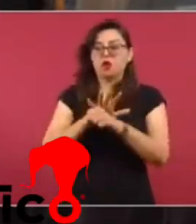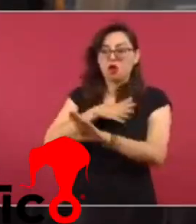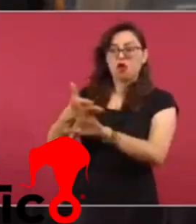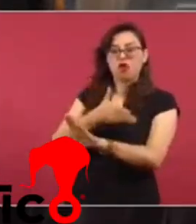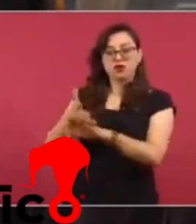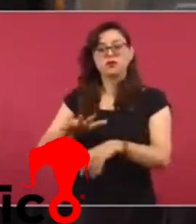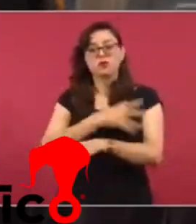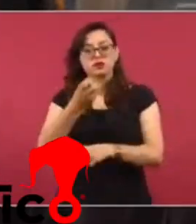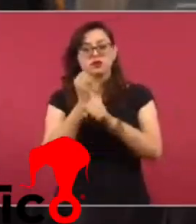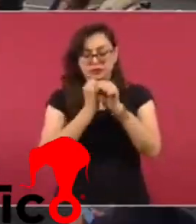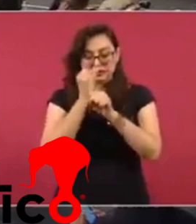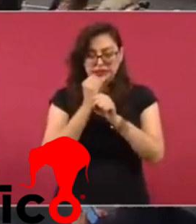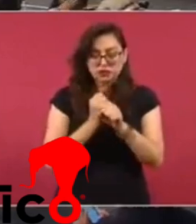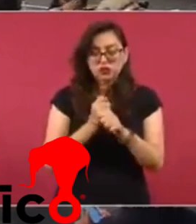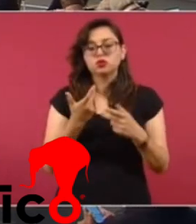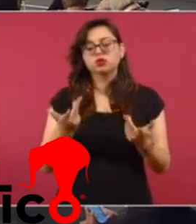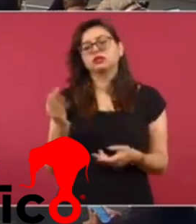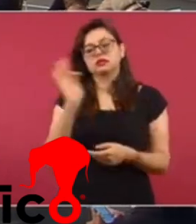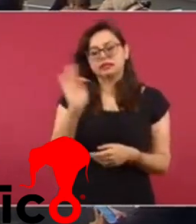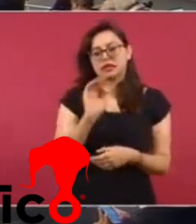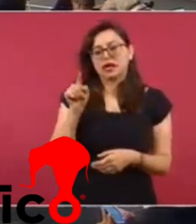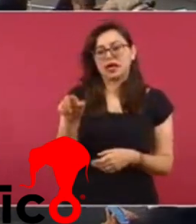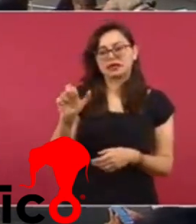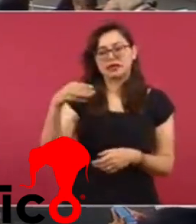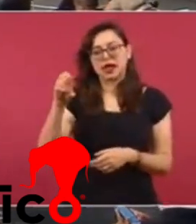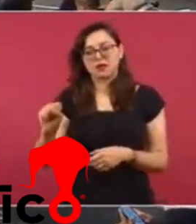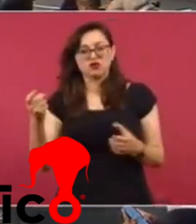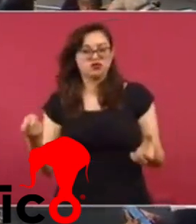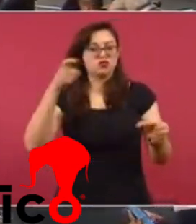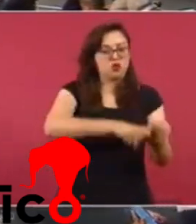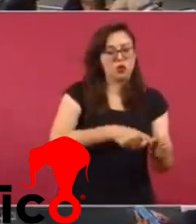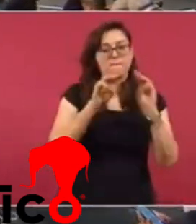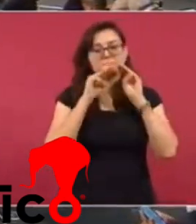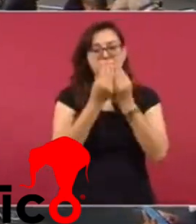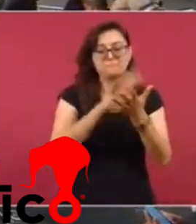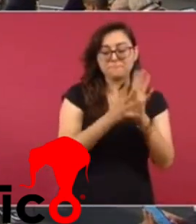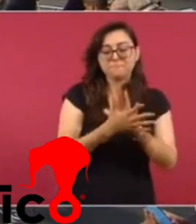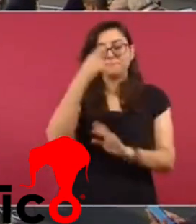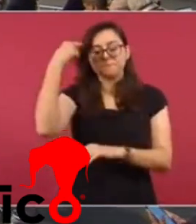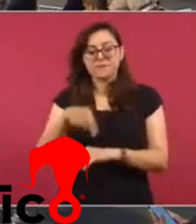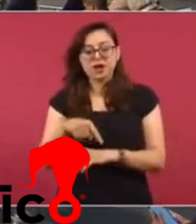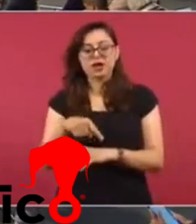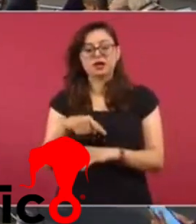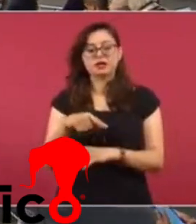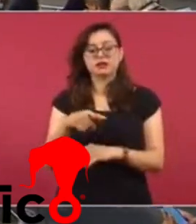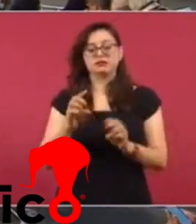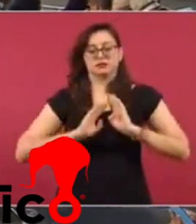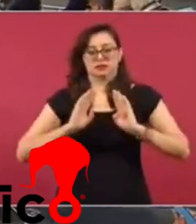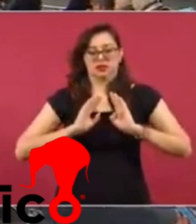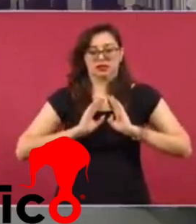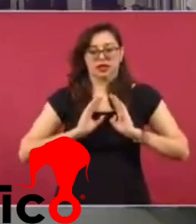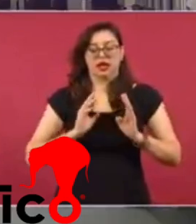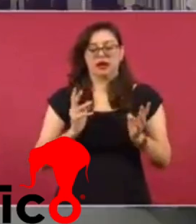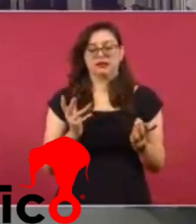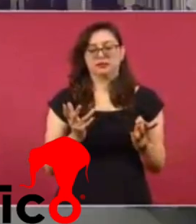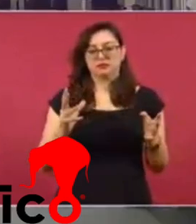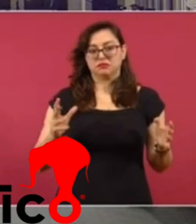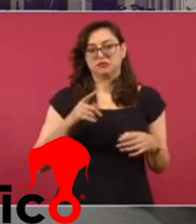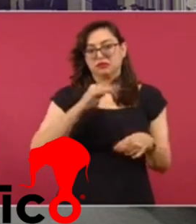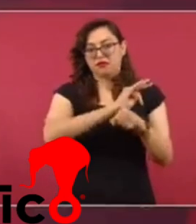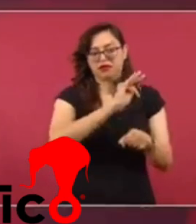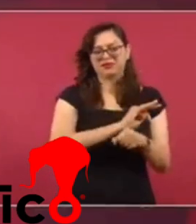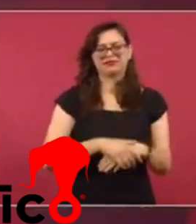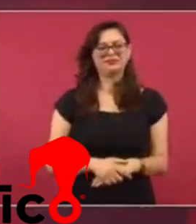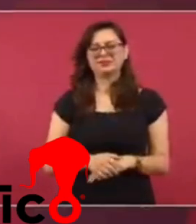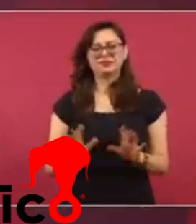investigación para llevar este tipo de planteamiento de que, pues, supuestamente, Ramos era parte de, estaba coludido, para mantener la versión de los militares en torno a que habían sido atacados... Sí, pero pueden decir